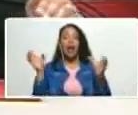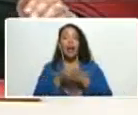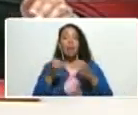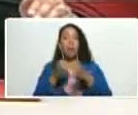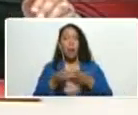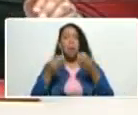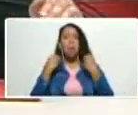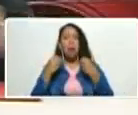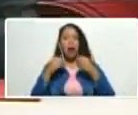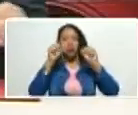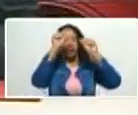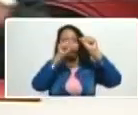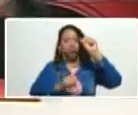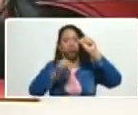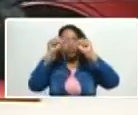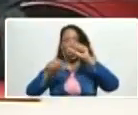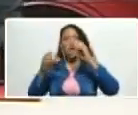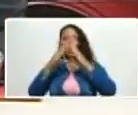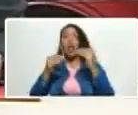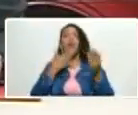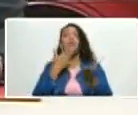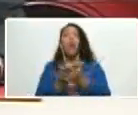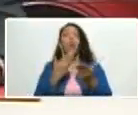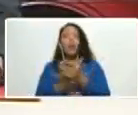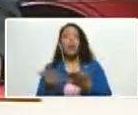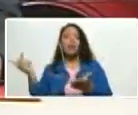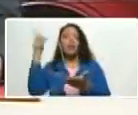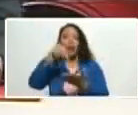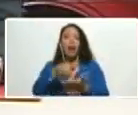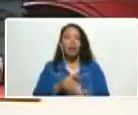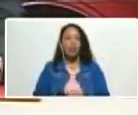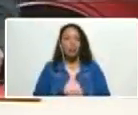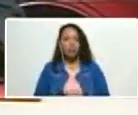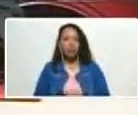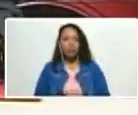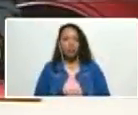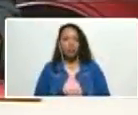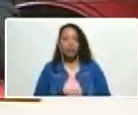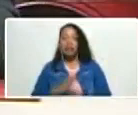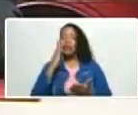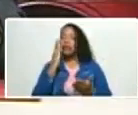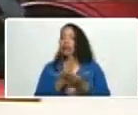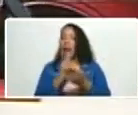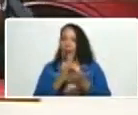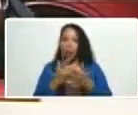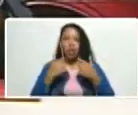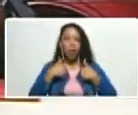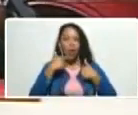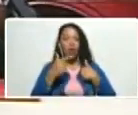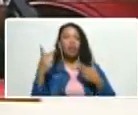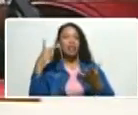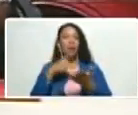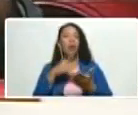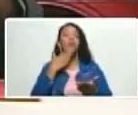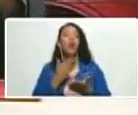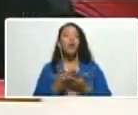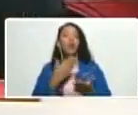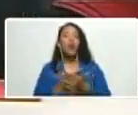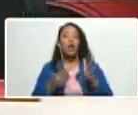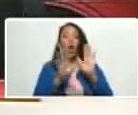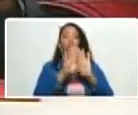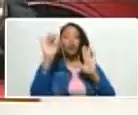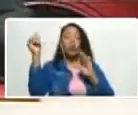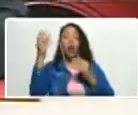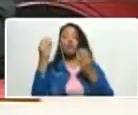revisar todas las propuestas que llegaron siempre lo digo llegaron desde propuestas de constituciones